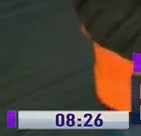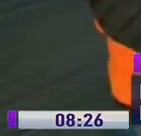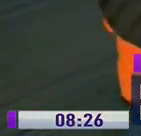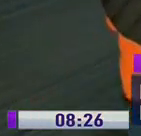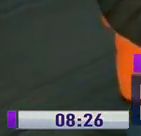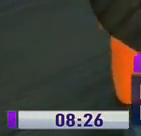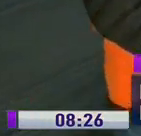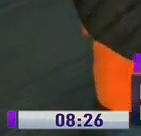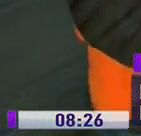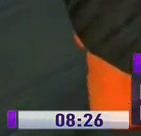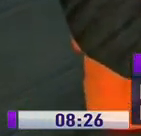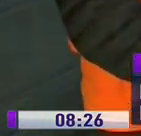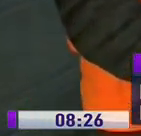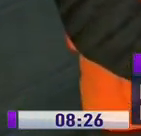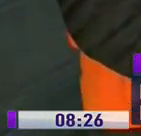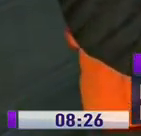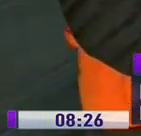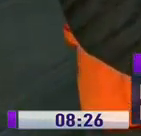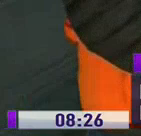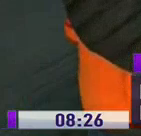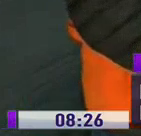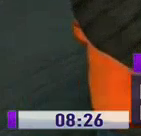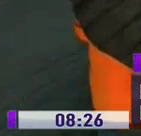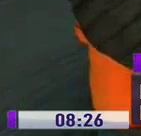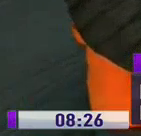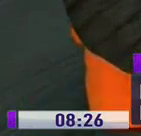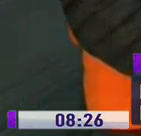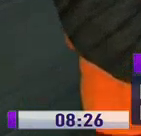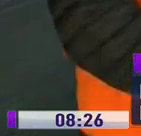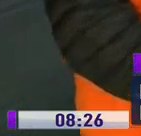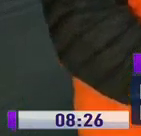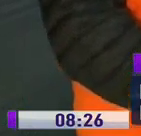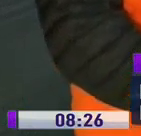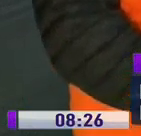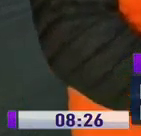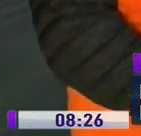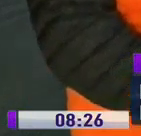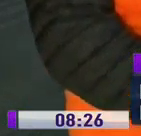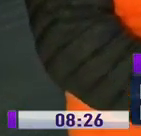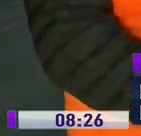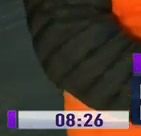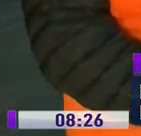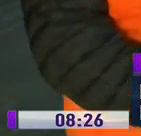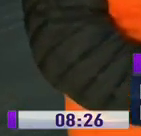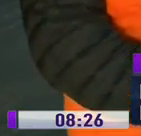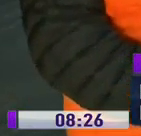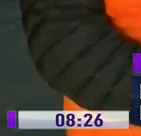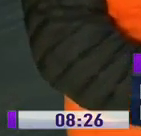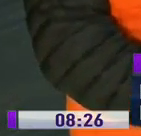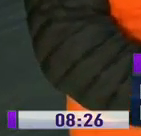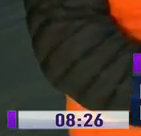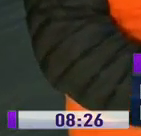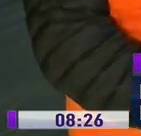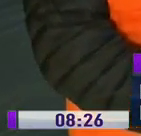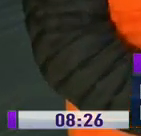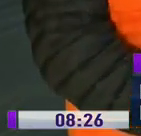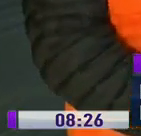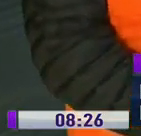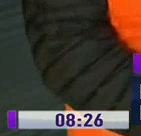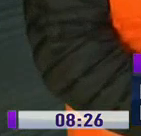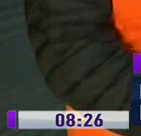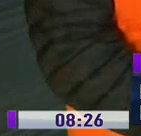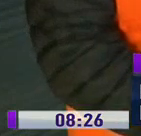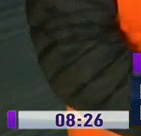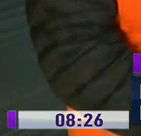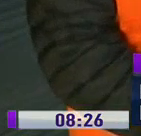es el director de esta Fundación. Buenos días. Y coméntenos cuál sea la necesidad de ajustar. Buenos Bueno, mi nombre es Antonio García, soy el